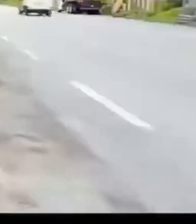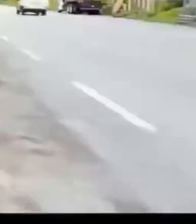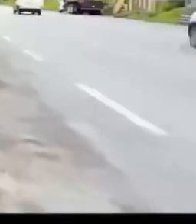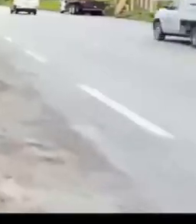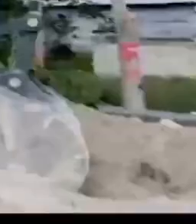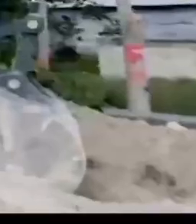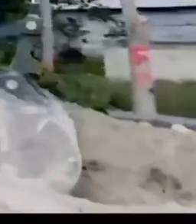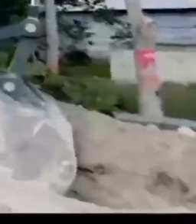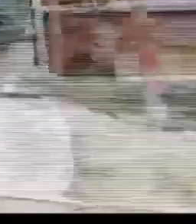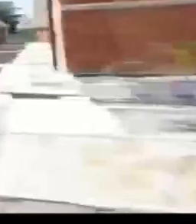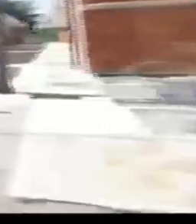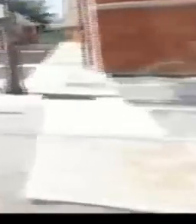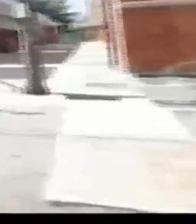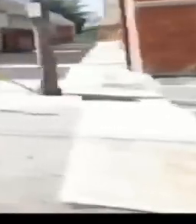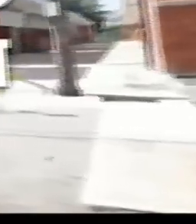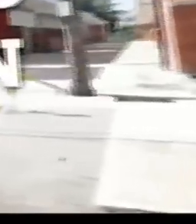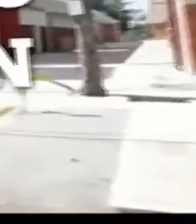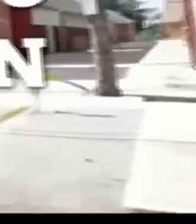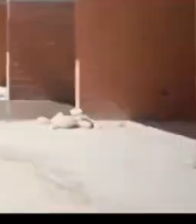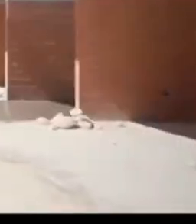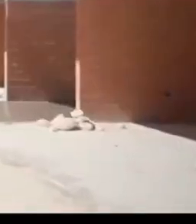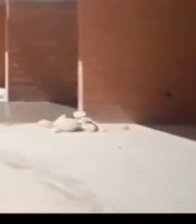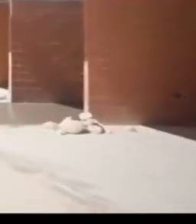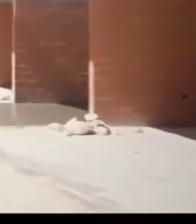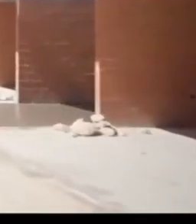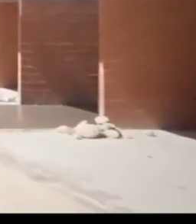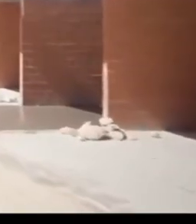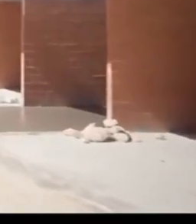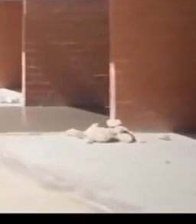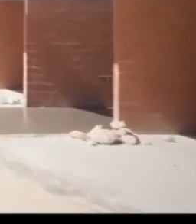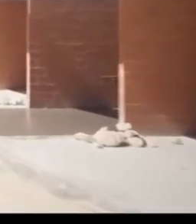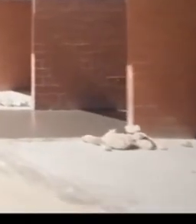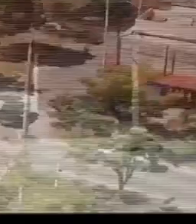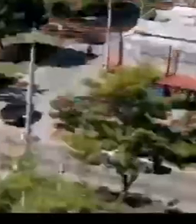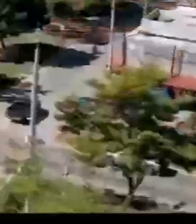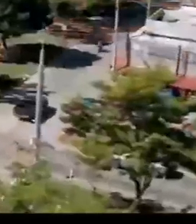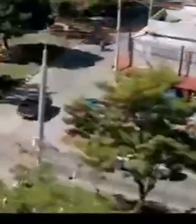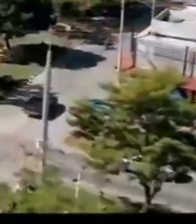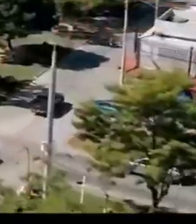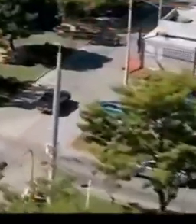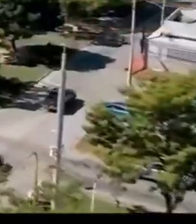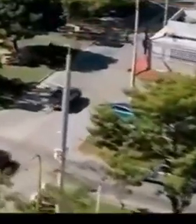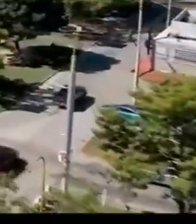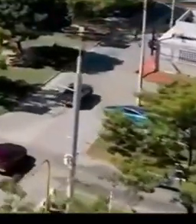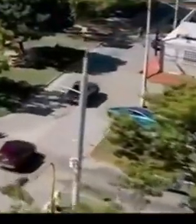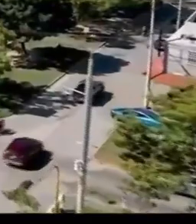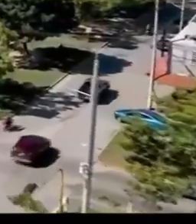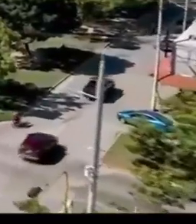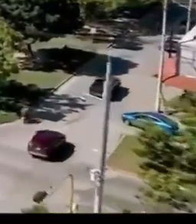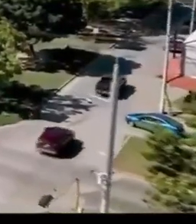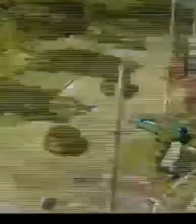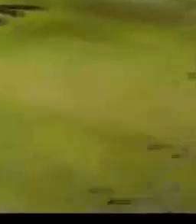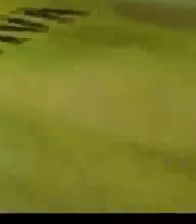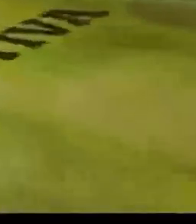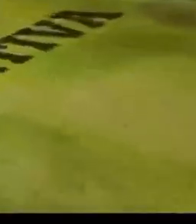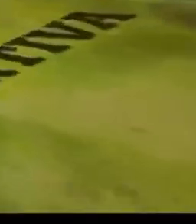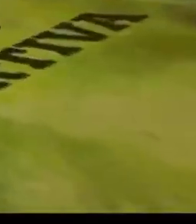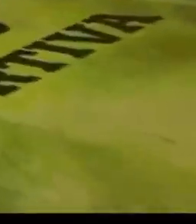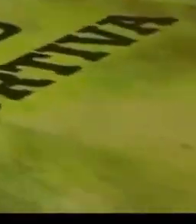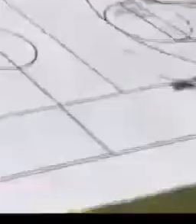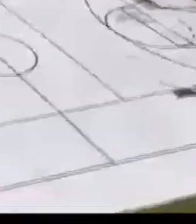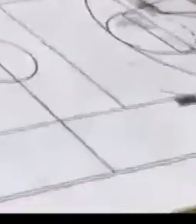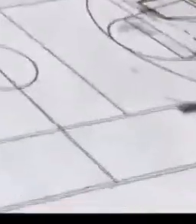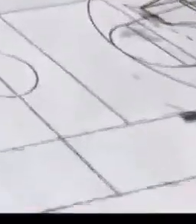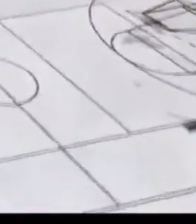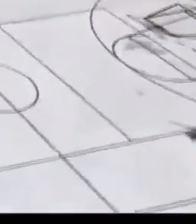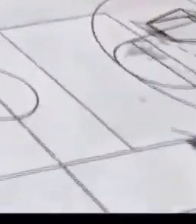Mateos en Ixpujil. En Ciudad del Carmen, la apertura del mercado Chechén, la composición del Centro Cultural y la formación de